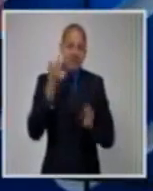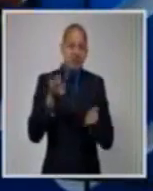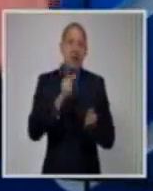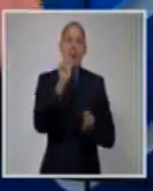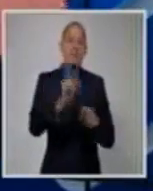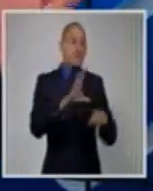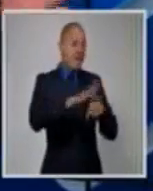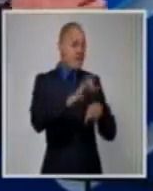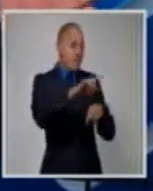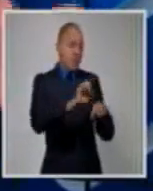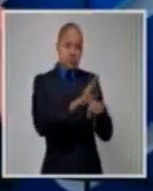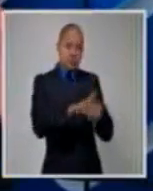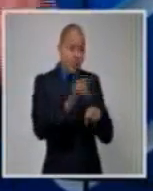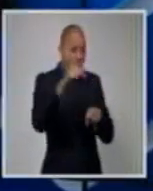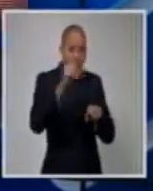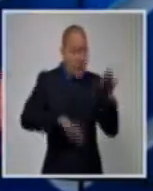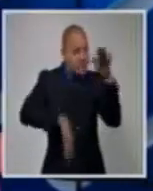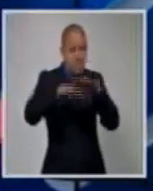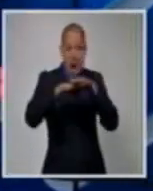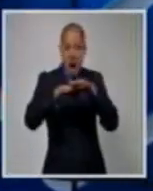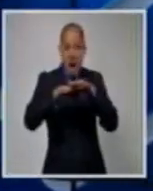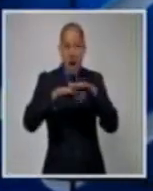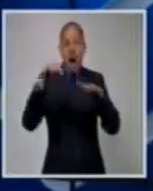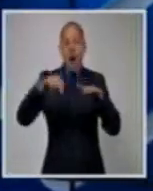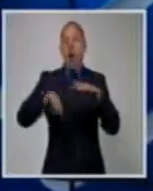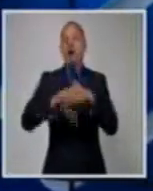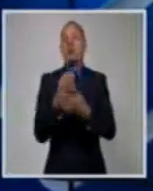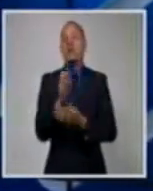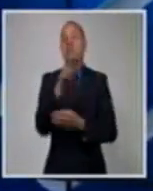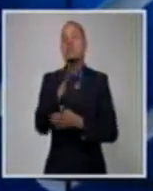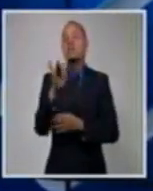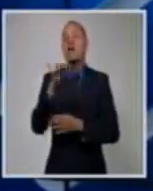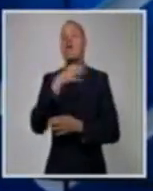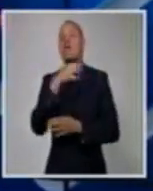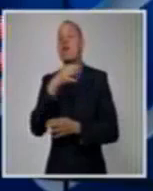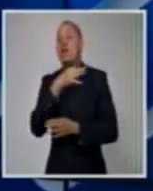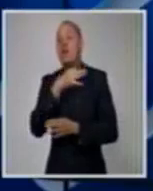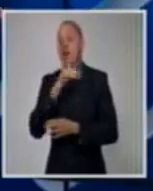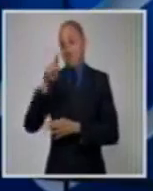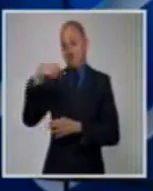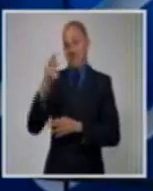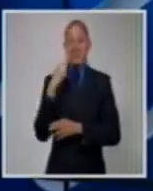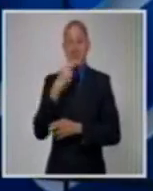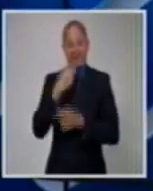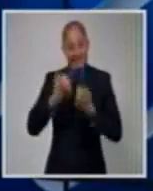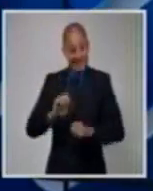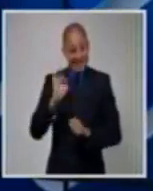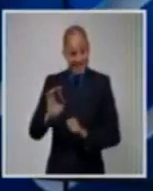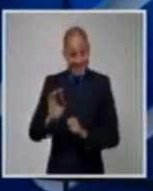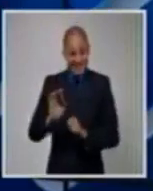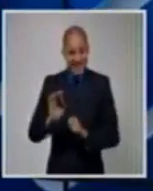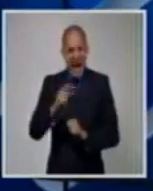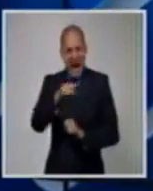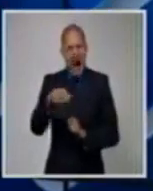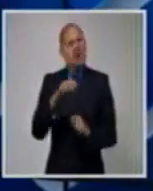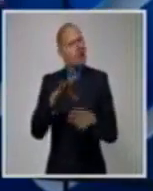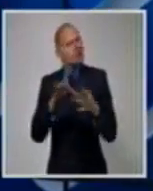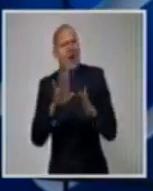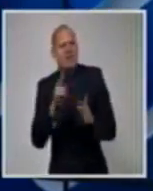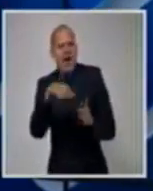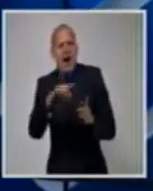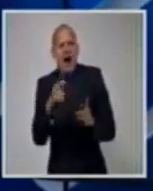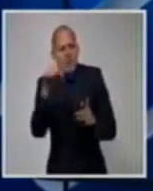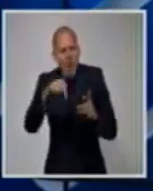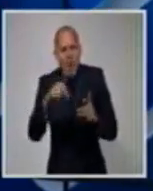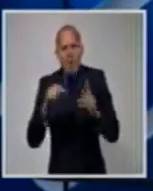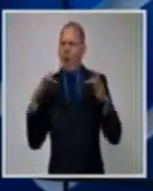enero otra vez se arma esta provocación contrarrevolucionaria que yo no puedo dejar de llamarla así, porque fíjate, más de la mitad de los presentes eran